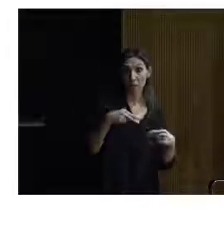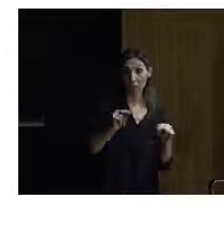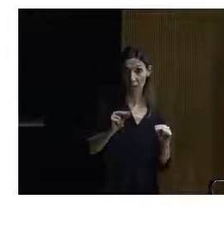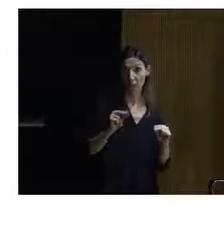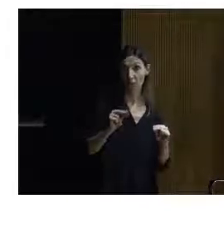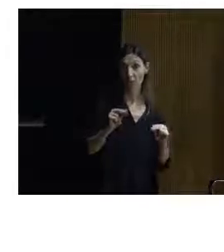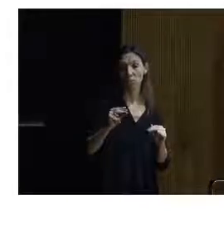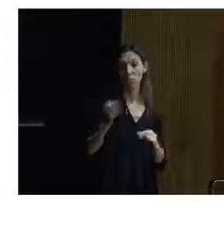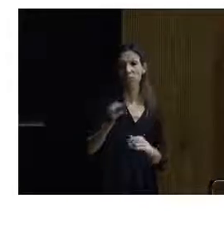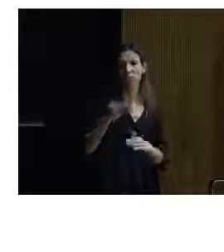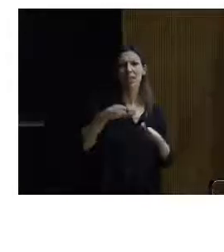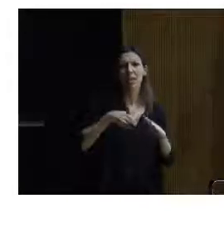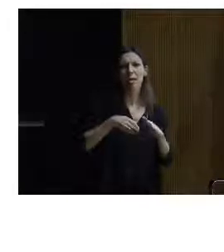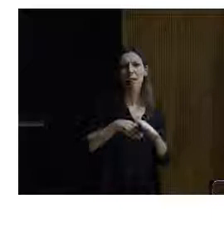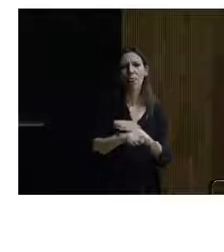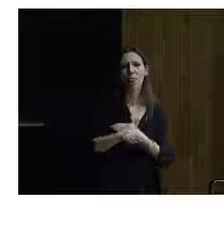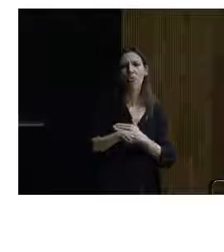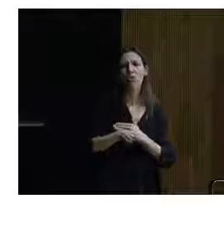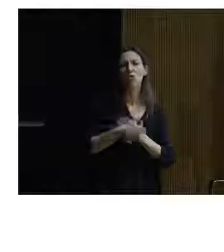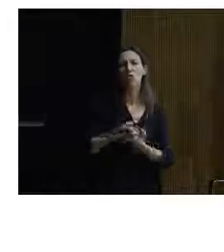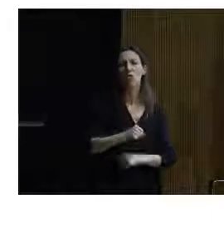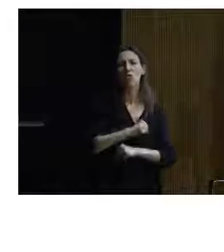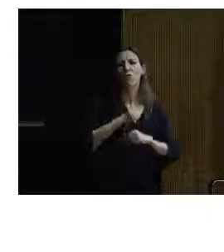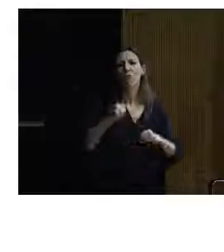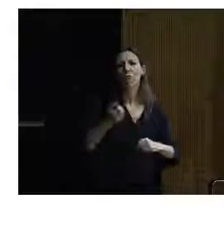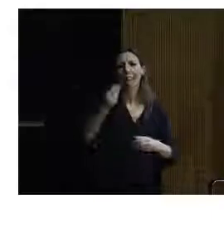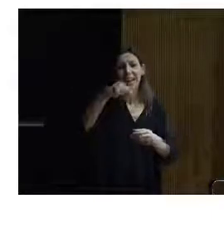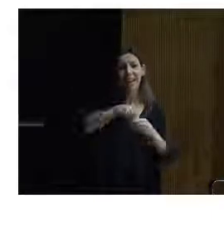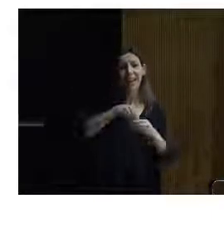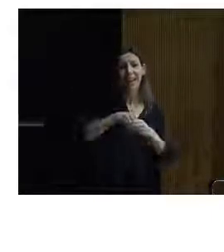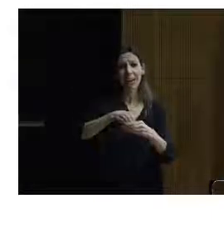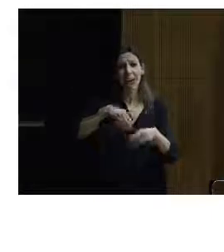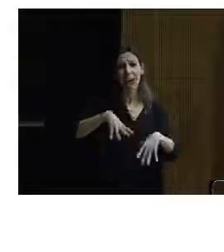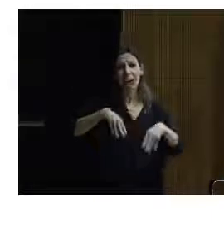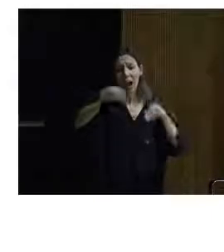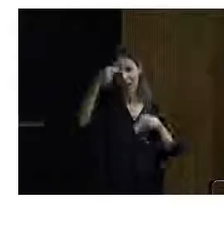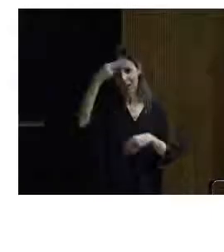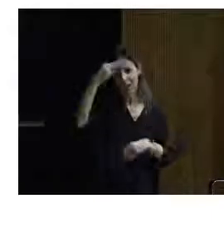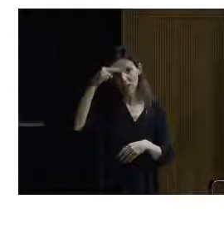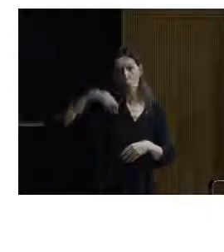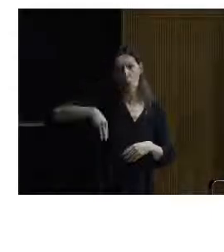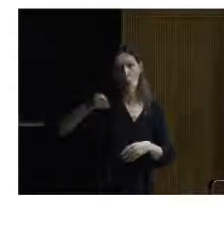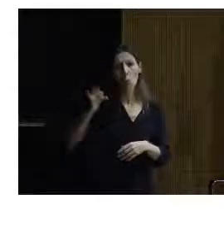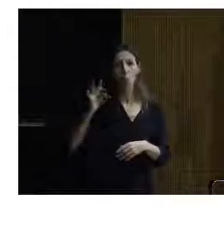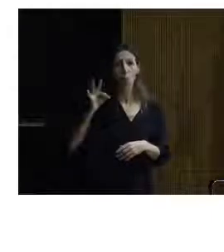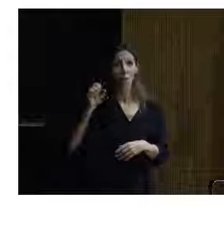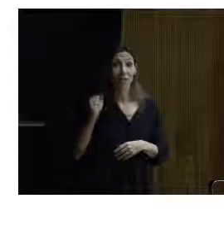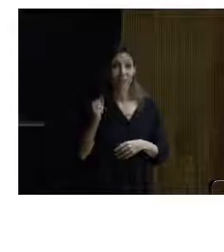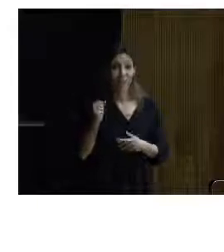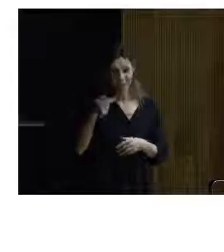es un acceso a la fortaleza interior del Castillo de la Mota. El Castillo de Mota, como ustedes sabrán, está aquí al lado.